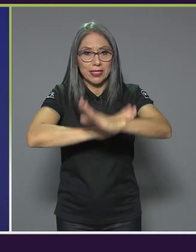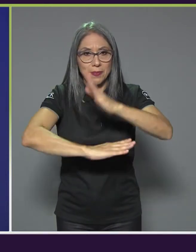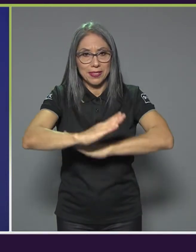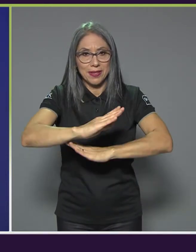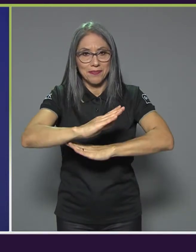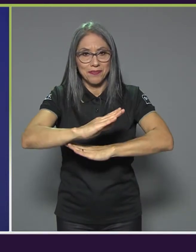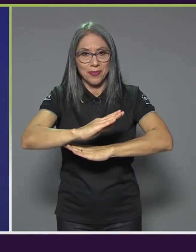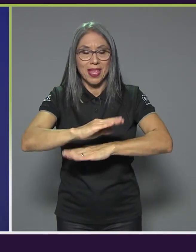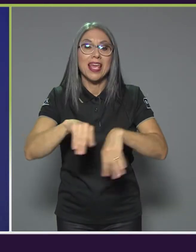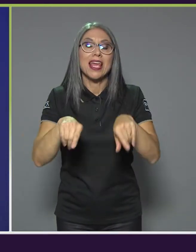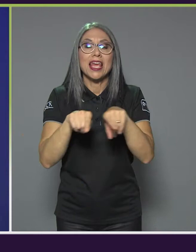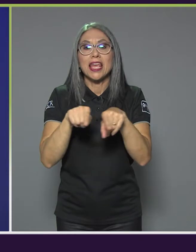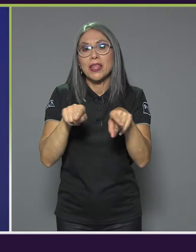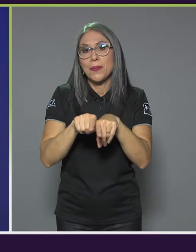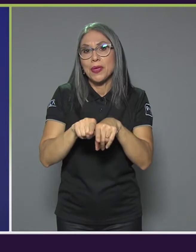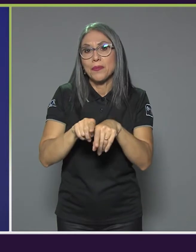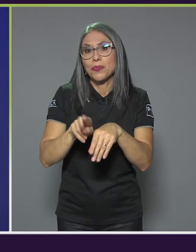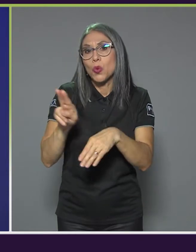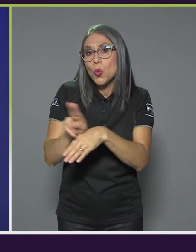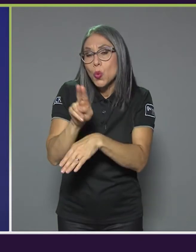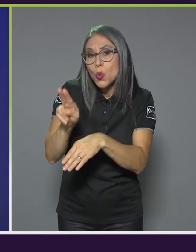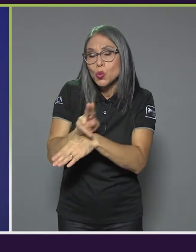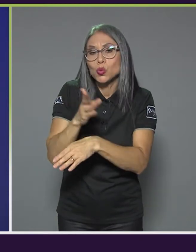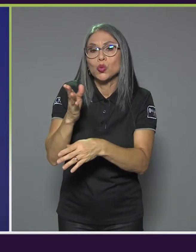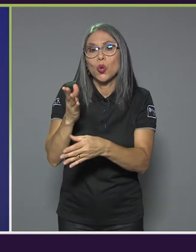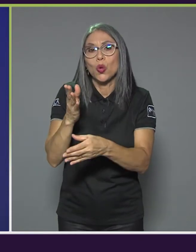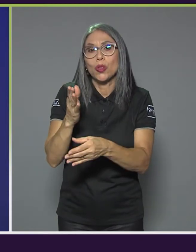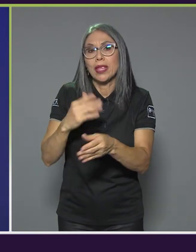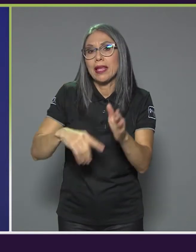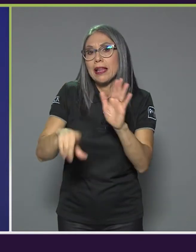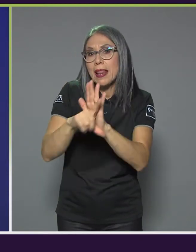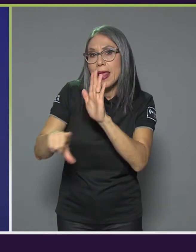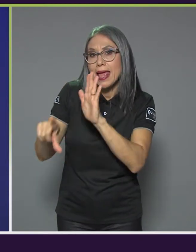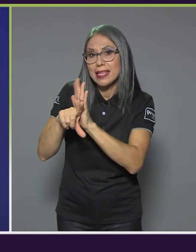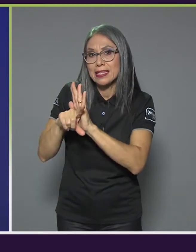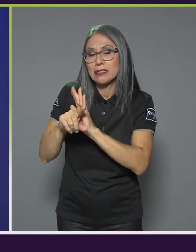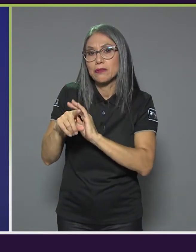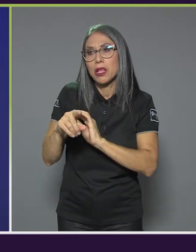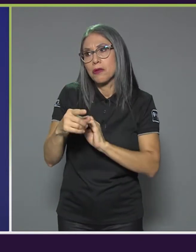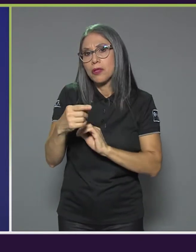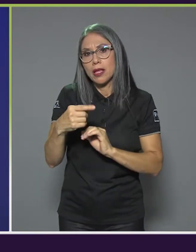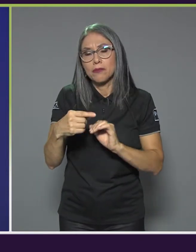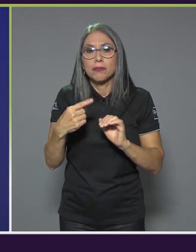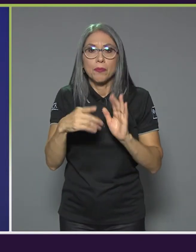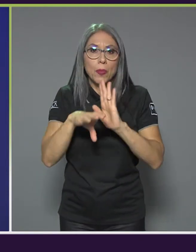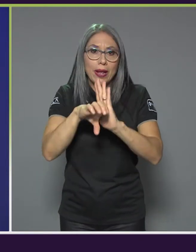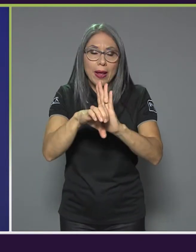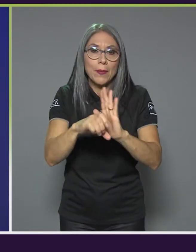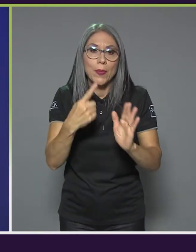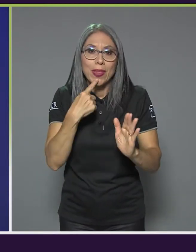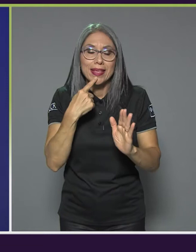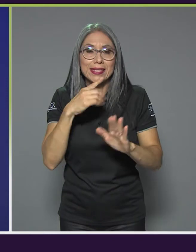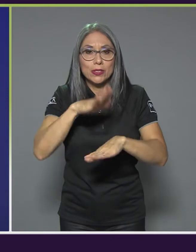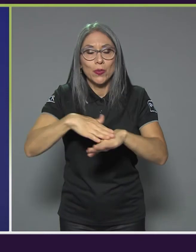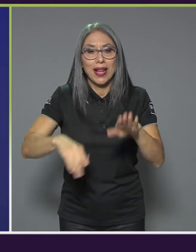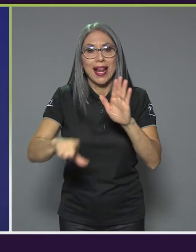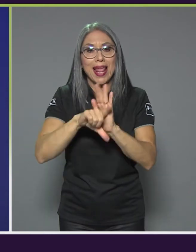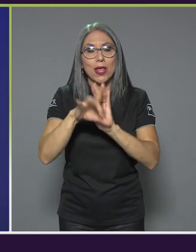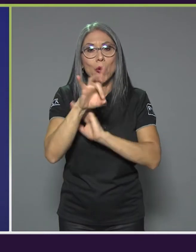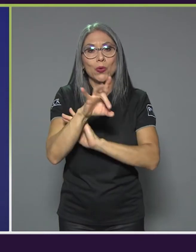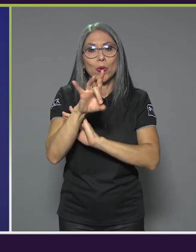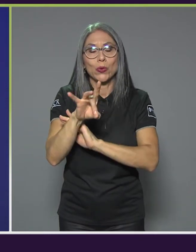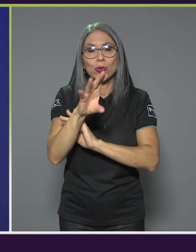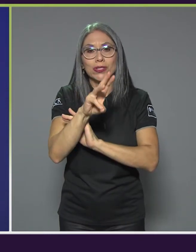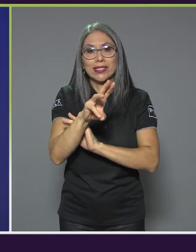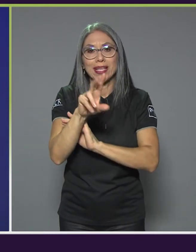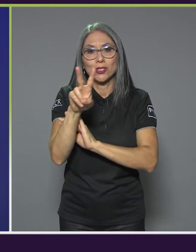uso de determinados instrumentos legales, que menciona la ley 8862, para implementar medidas de